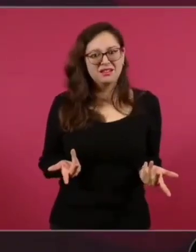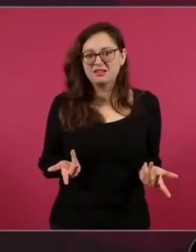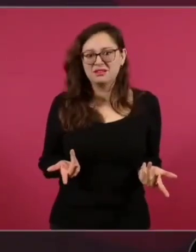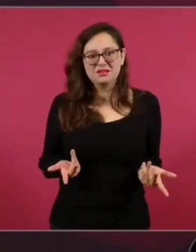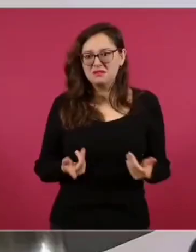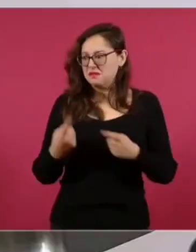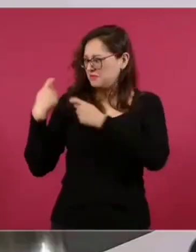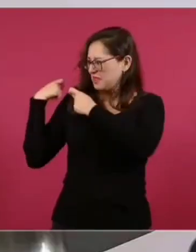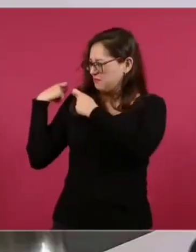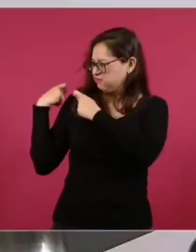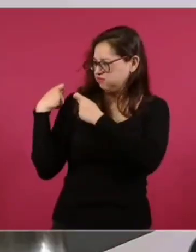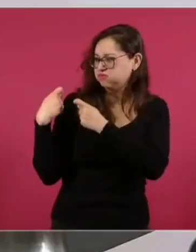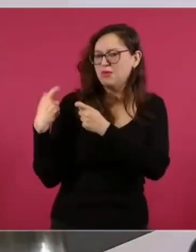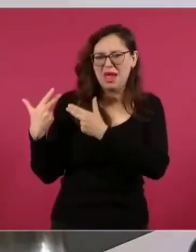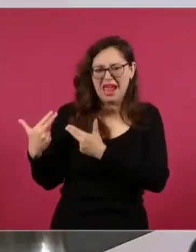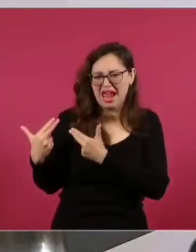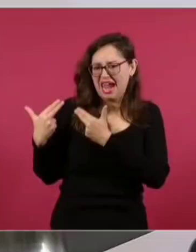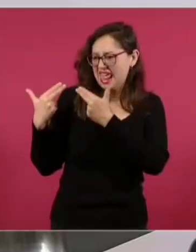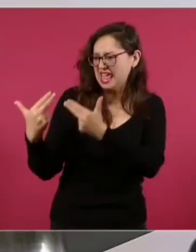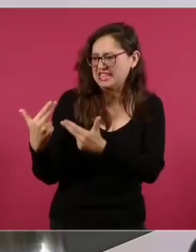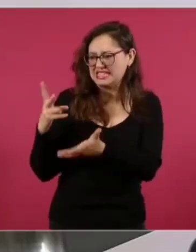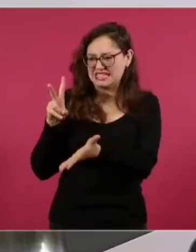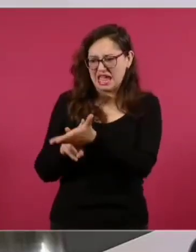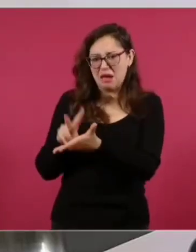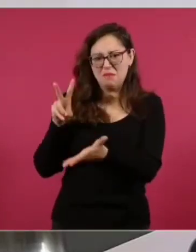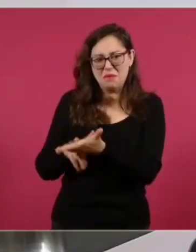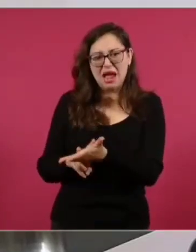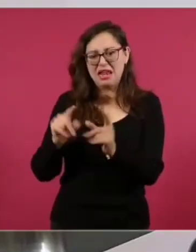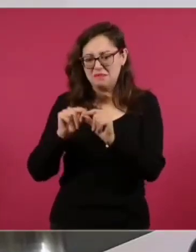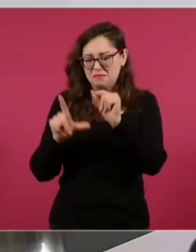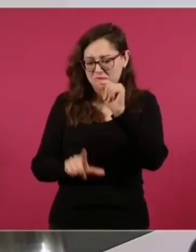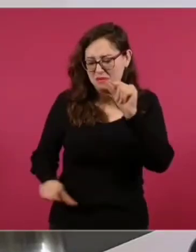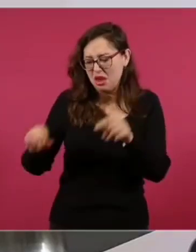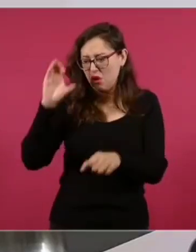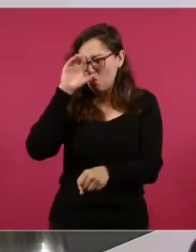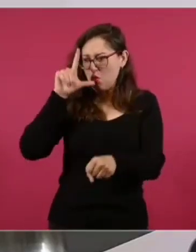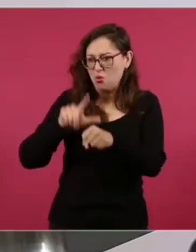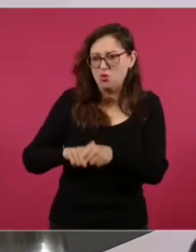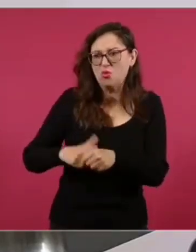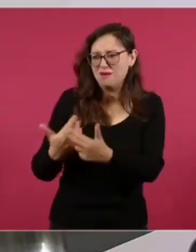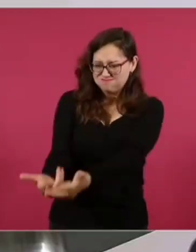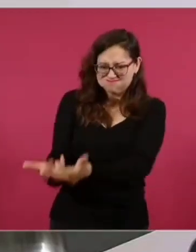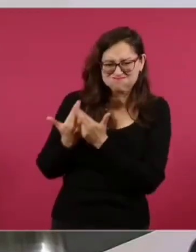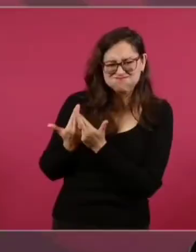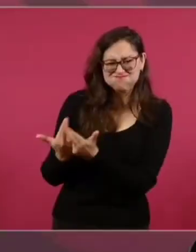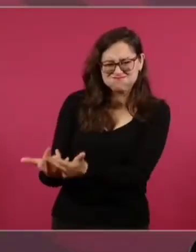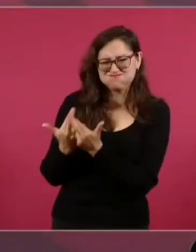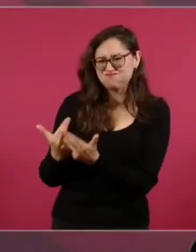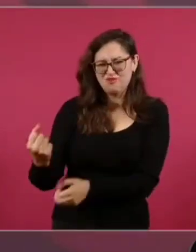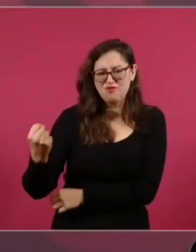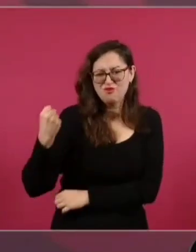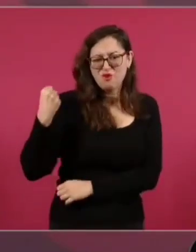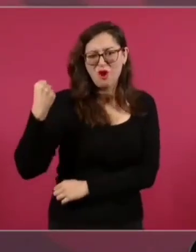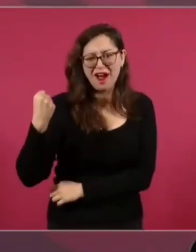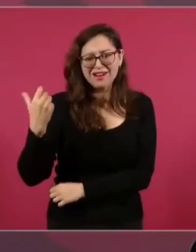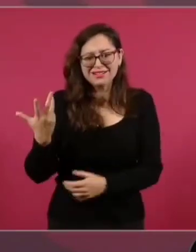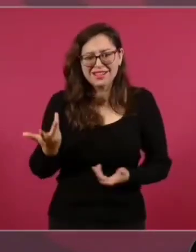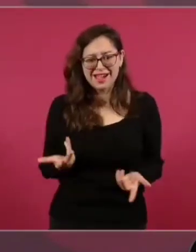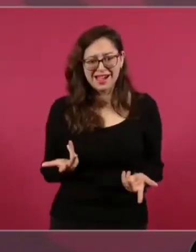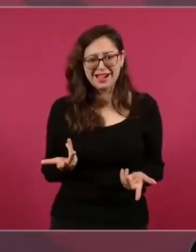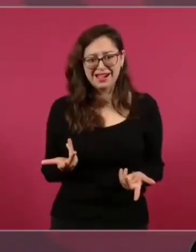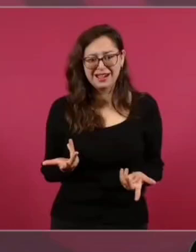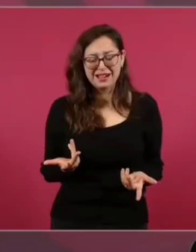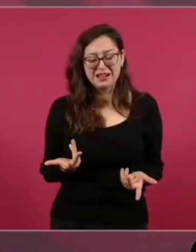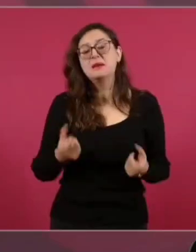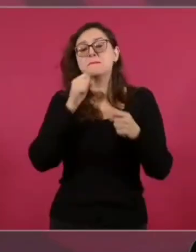civilizaciones, cuando México es una potencia cultural en el mundo, pero lo mismo